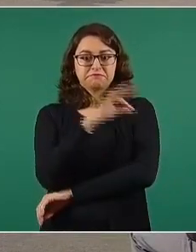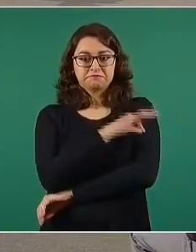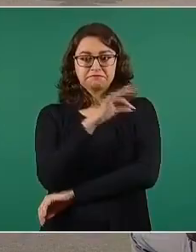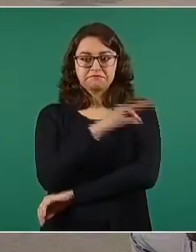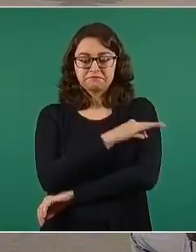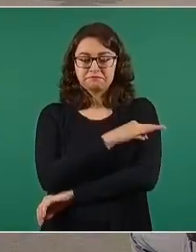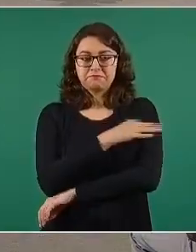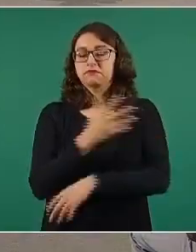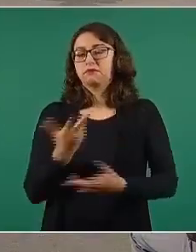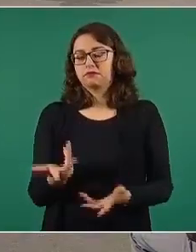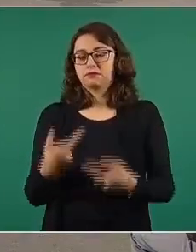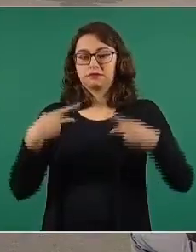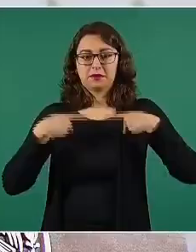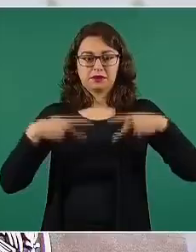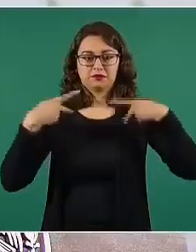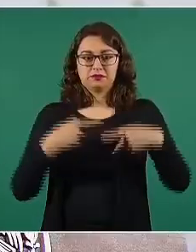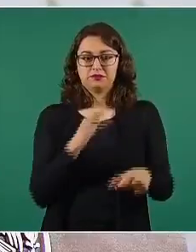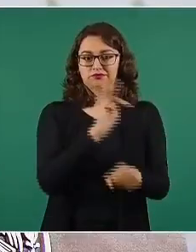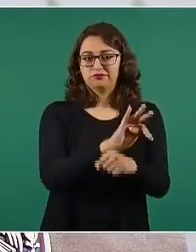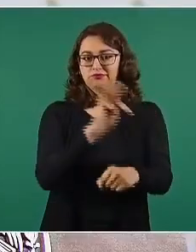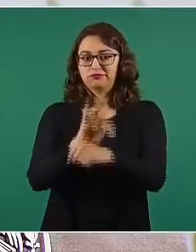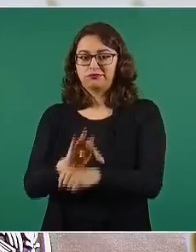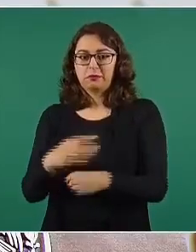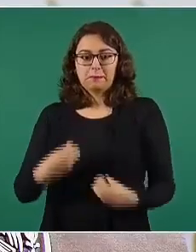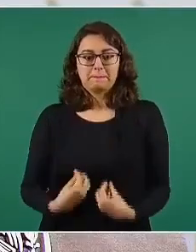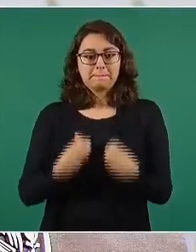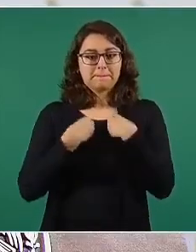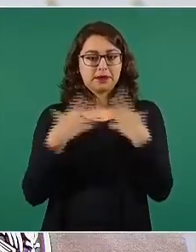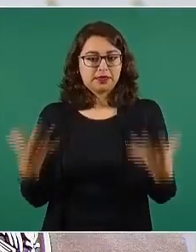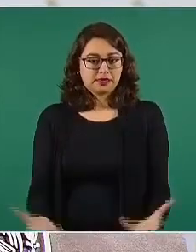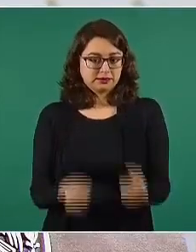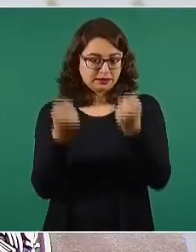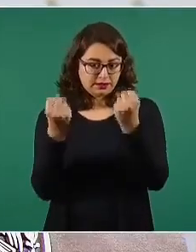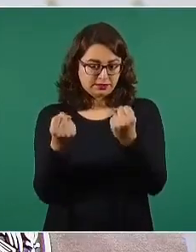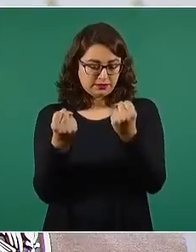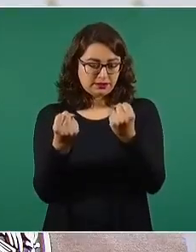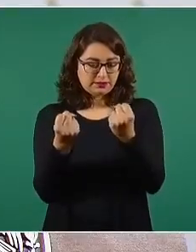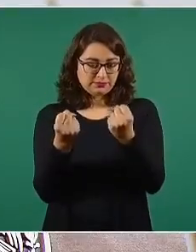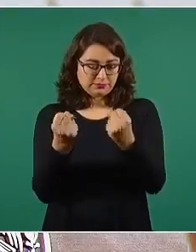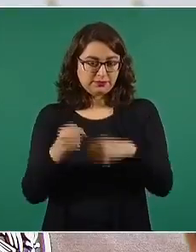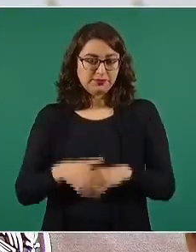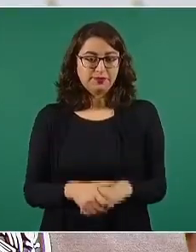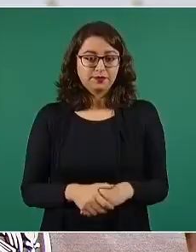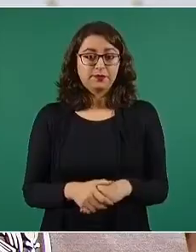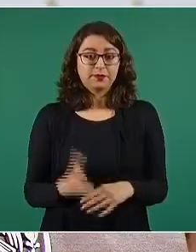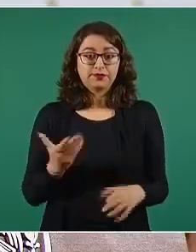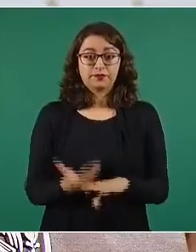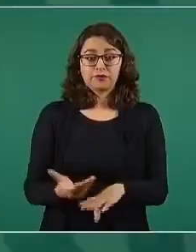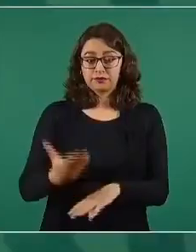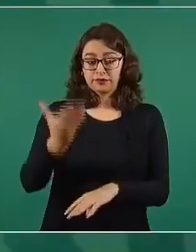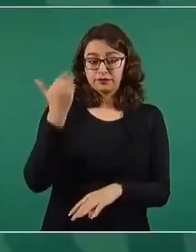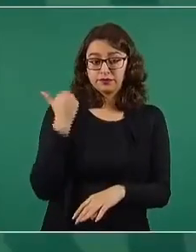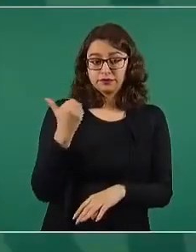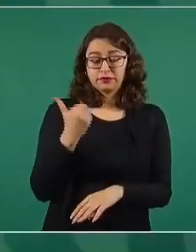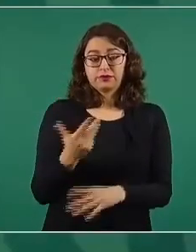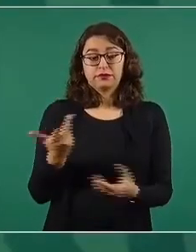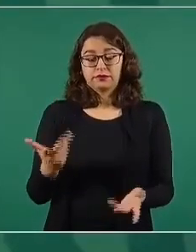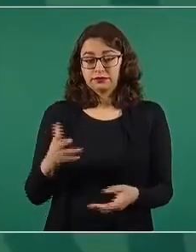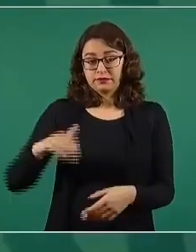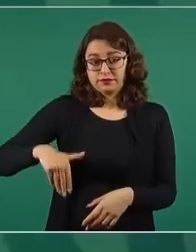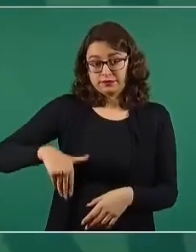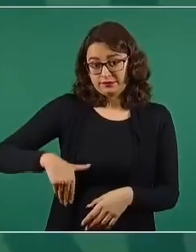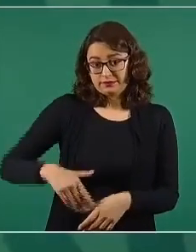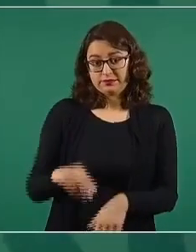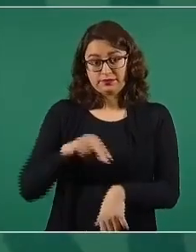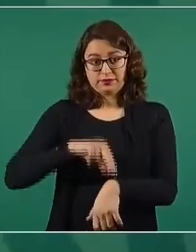salvemos vidas, como lo explicó el doctor Hugo López-Gatell.